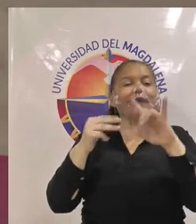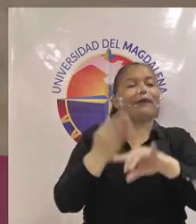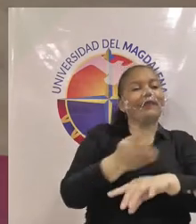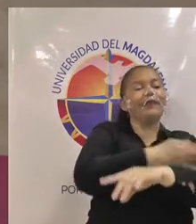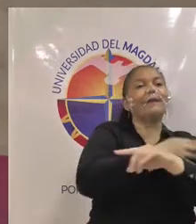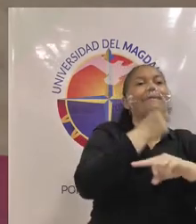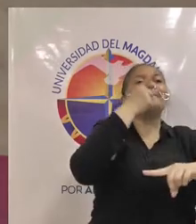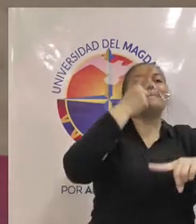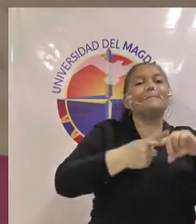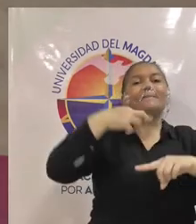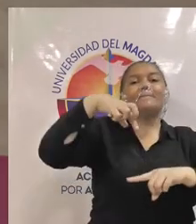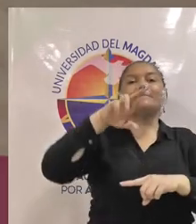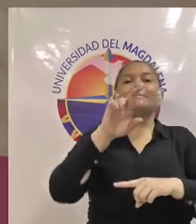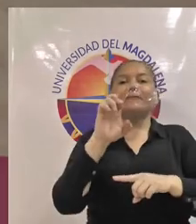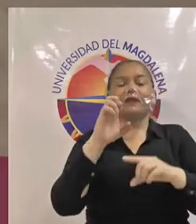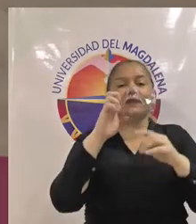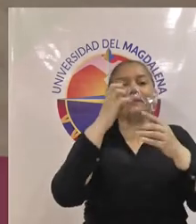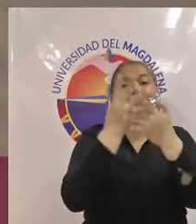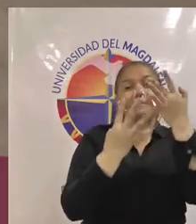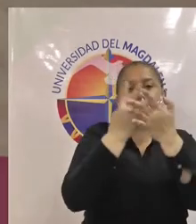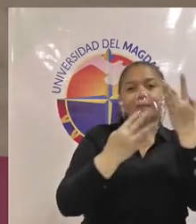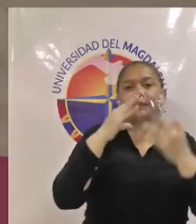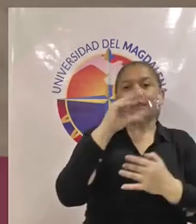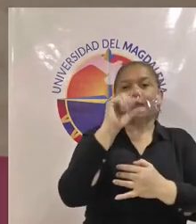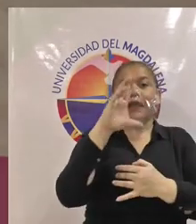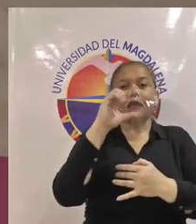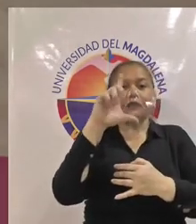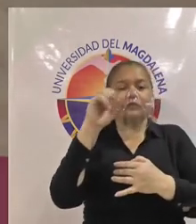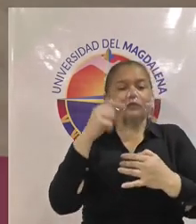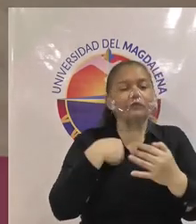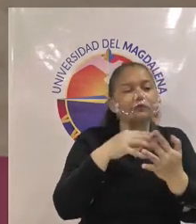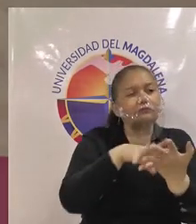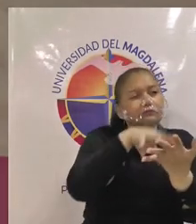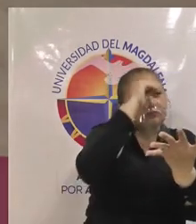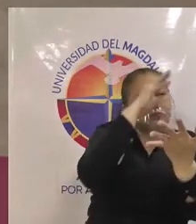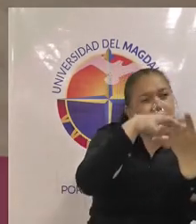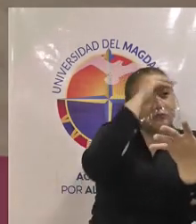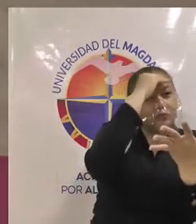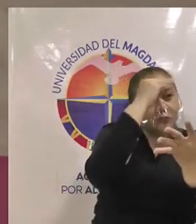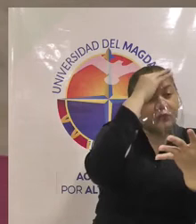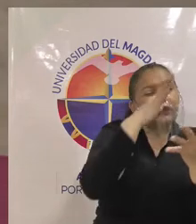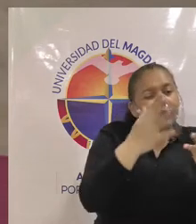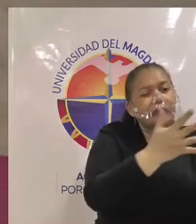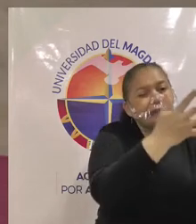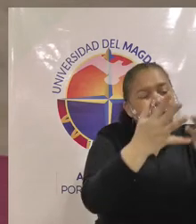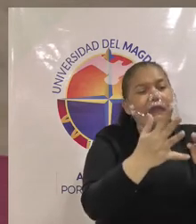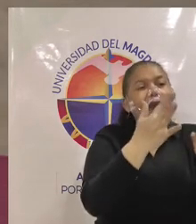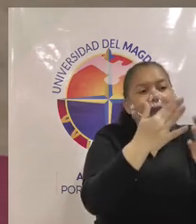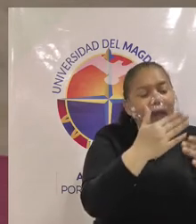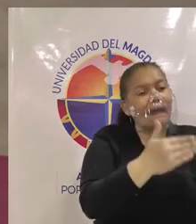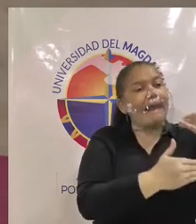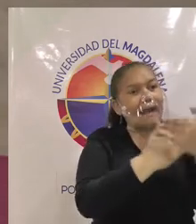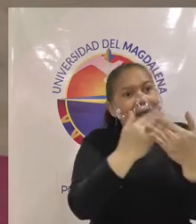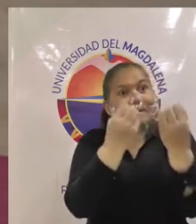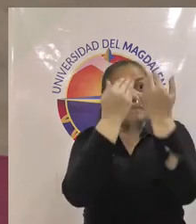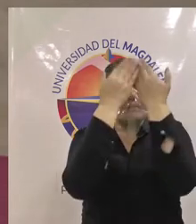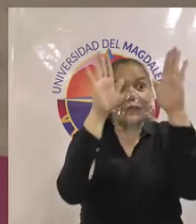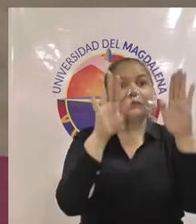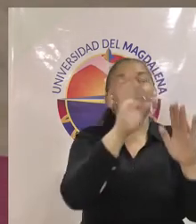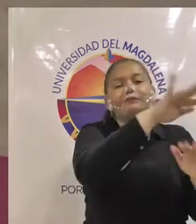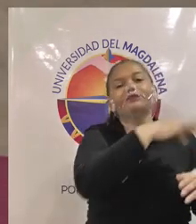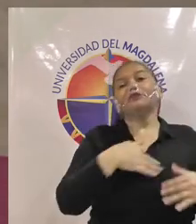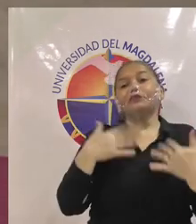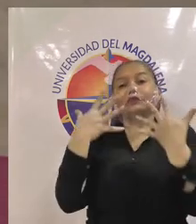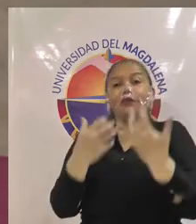nosotros pues nuestra vida académica en este orden de ideas lo que yo quiero es que al vincular mayores docentes de planta se puedan ofertar